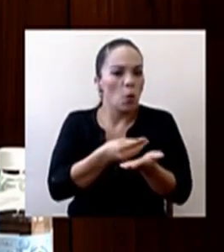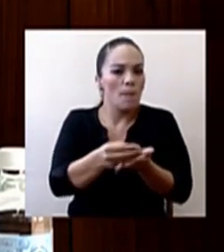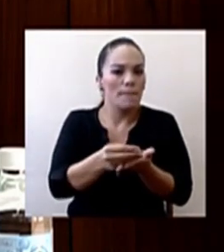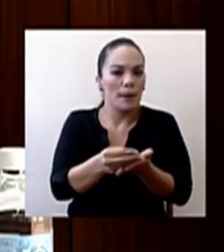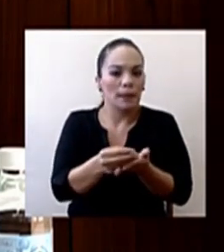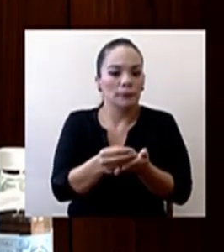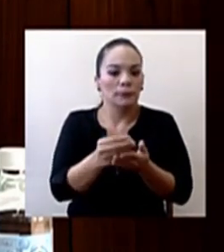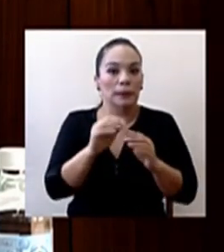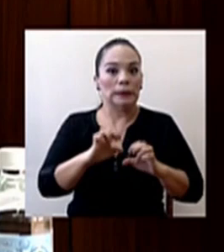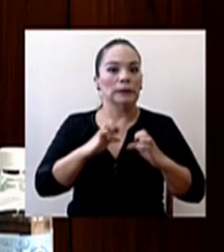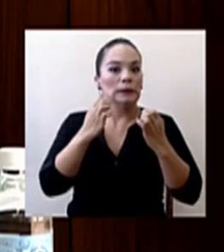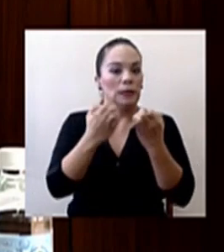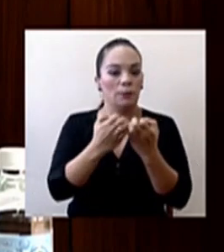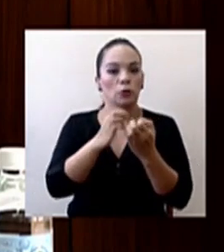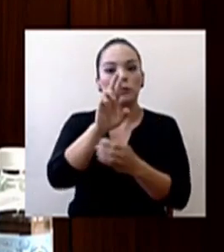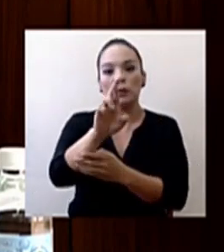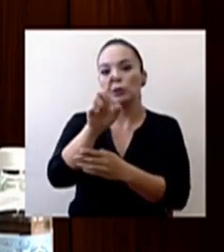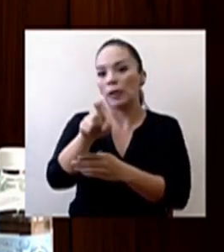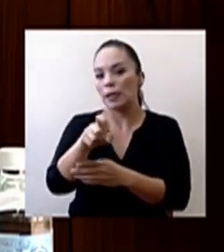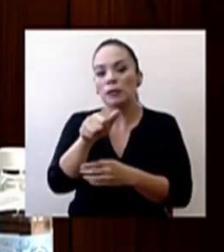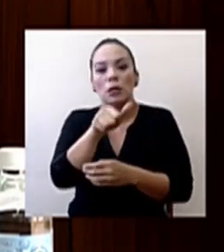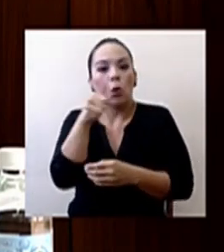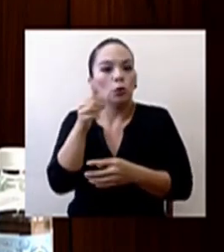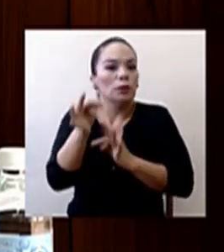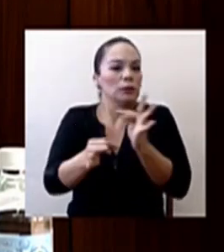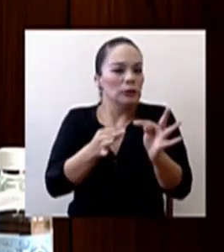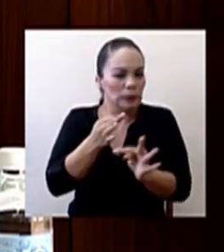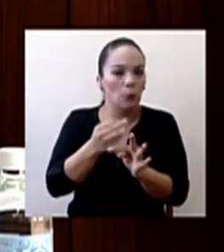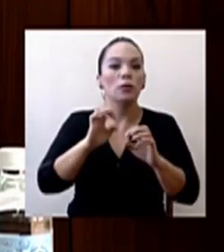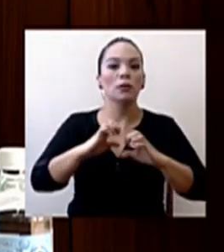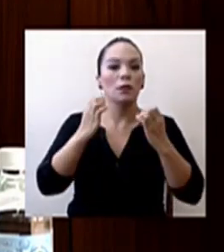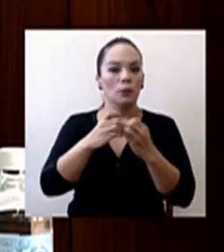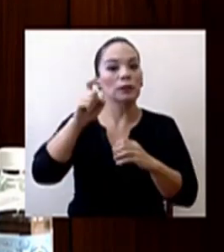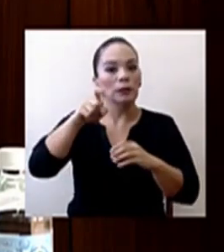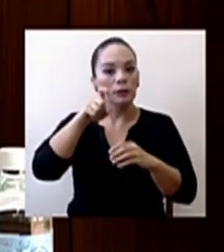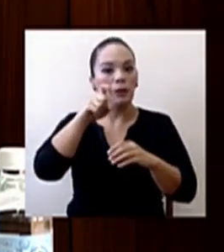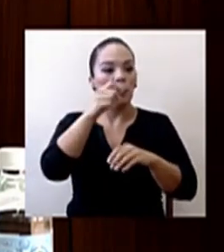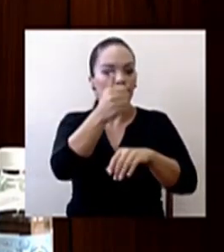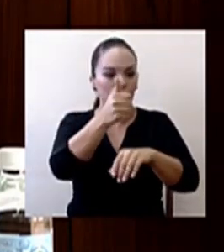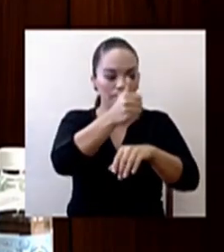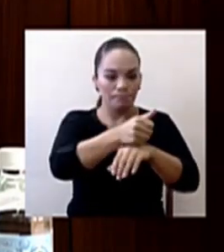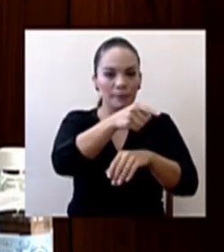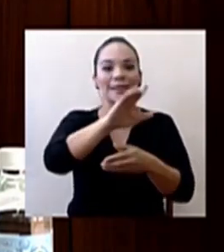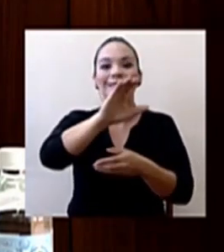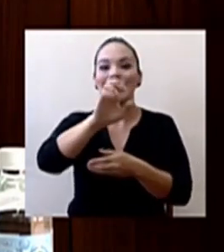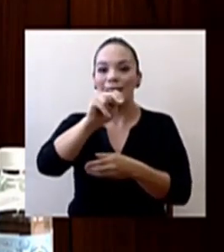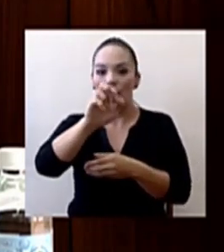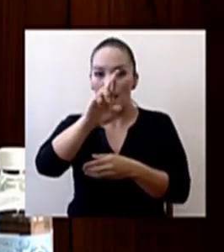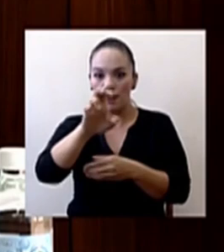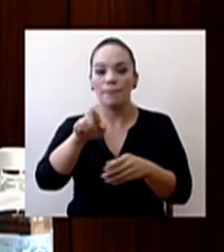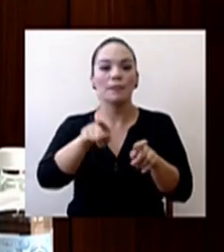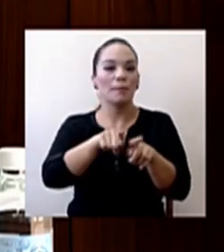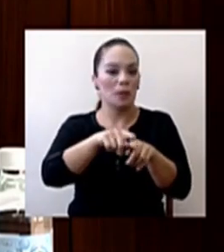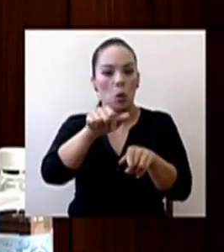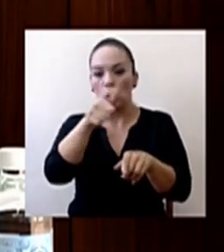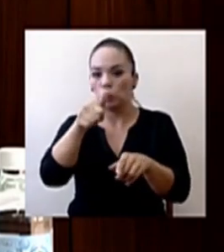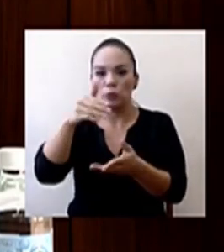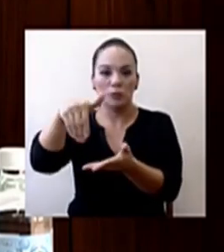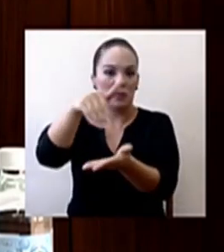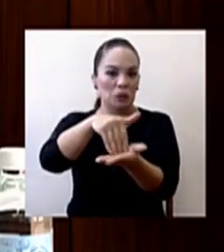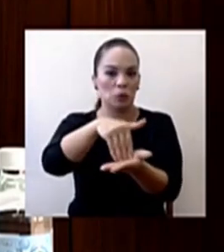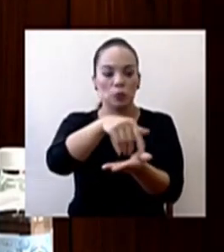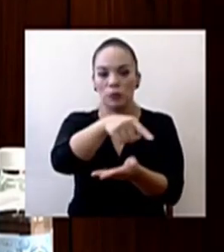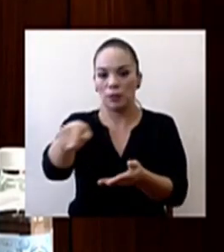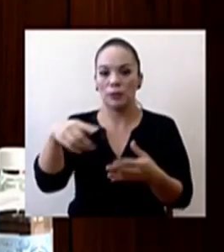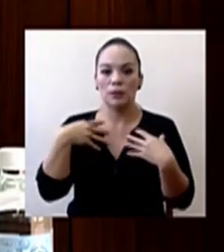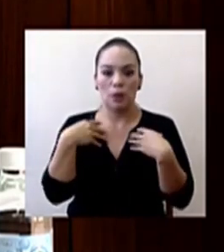rayos X y otros equipos duraderos que vamos a colocar en el Cenare y otros centros a lo largo del país. Con esto